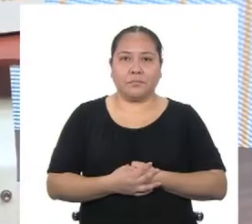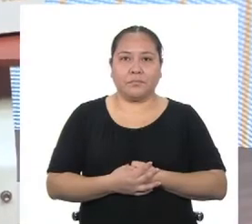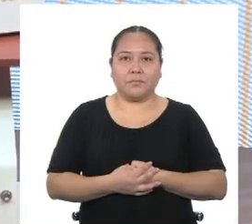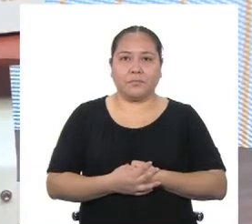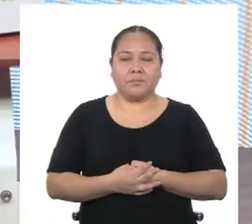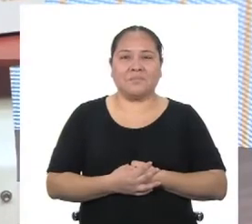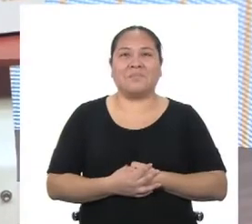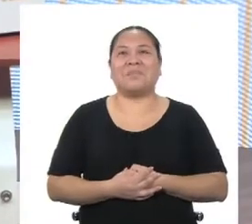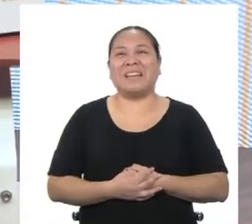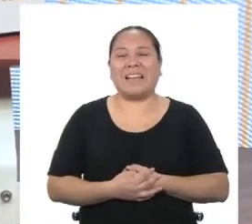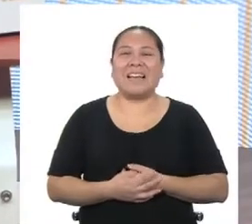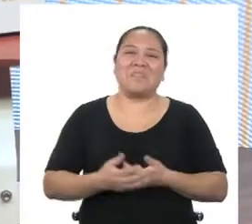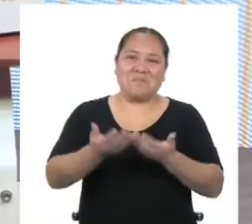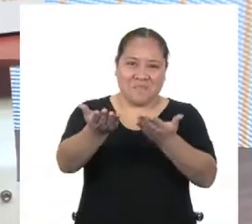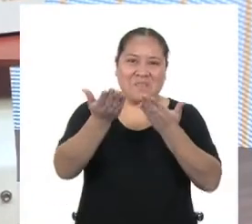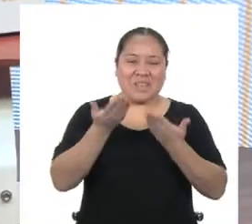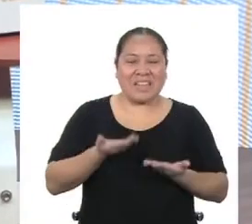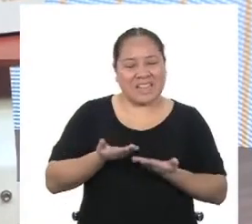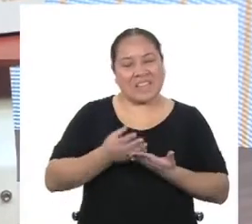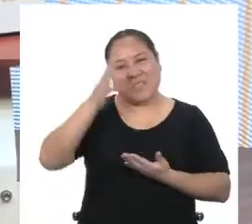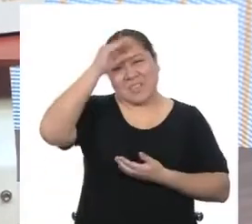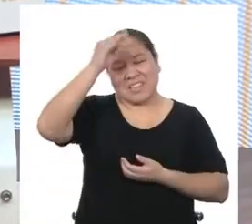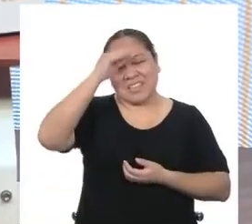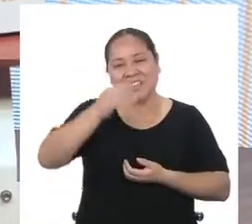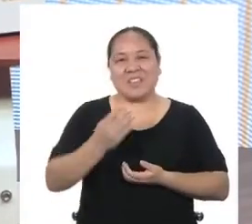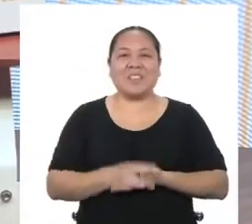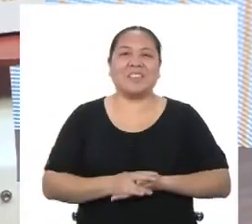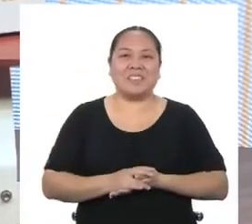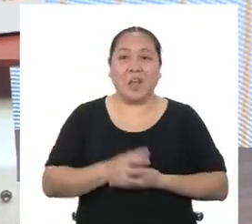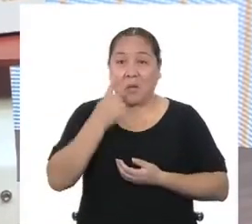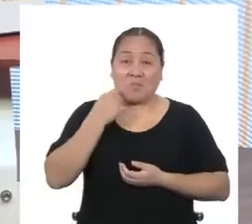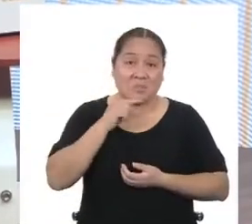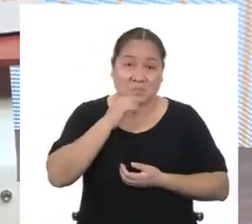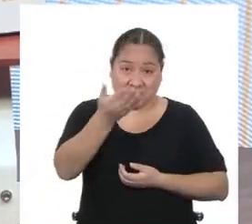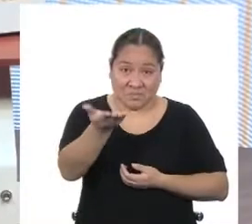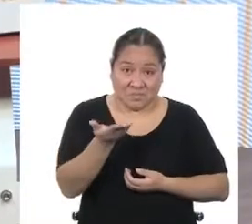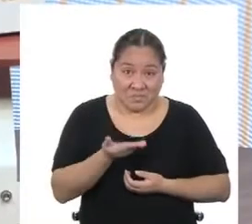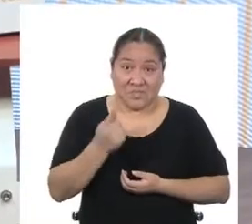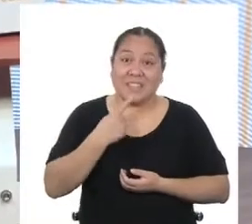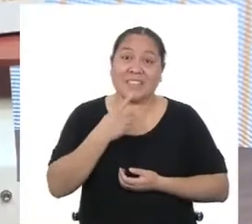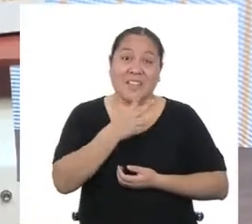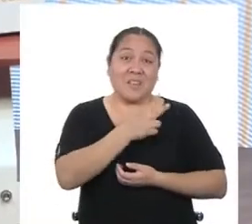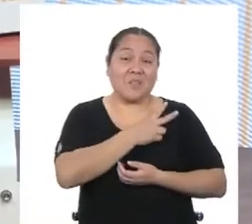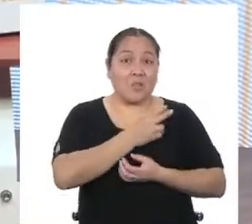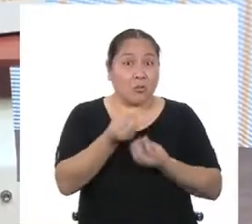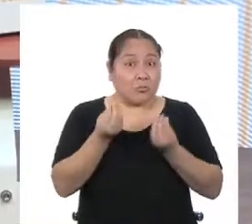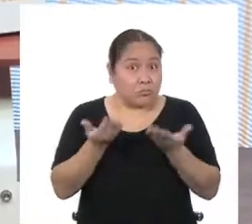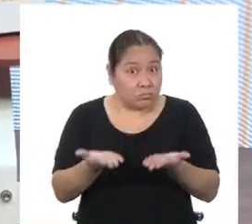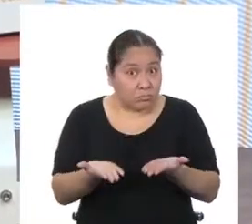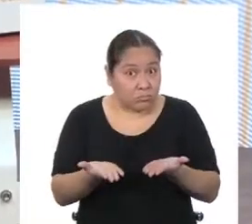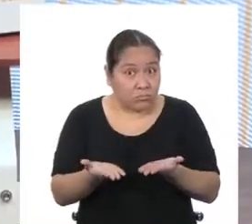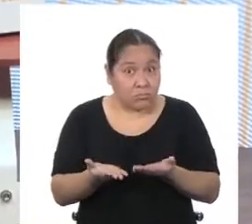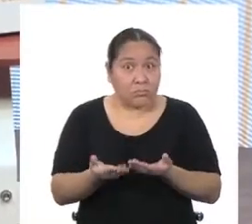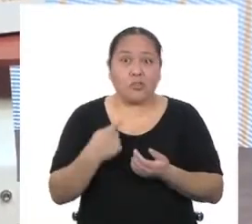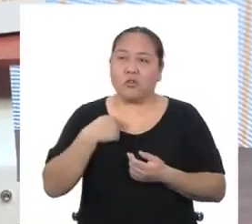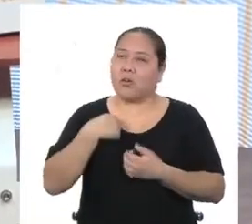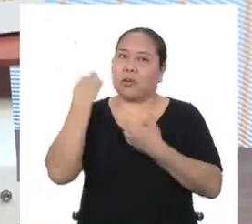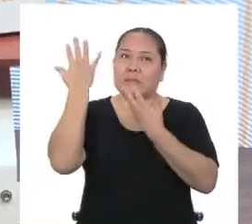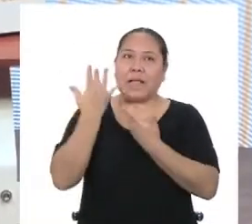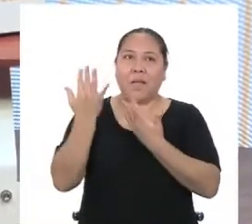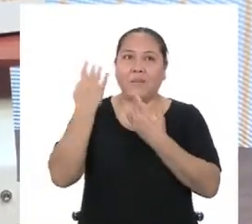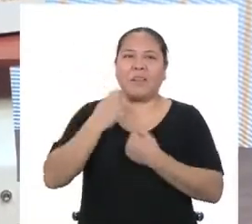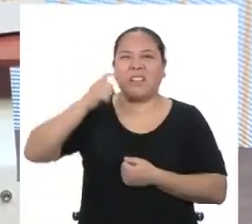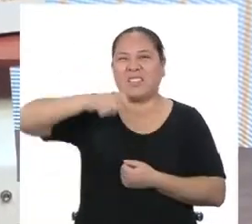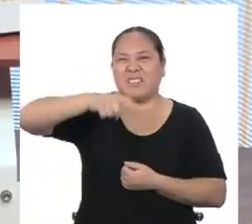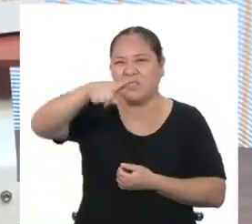¡Al fin! ¡Bienvenidas chicas y bienvenidos chicos de segundo de secundaria! ¿Cómo están? Yo los estaba esperando porque